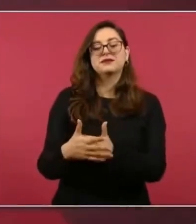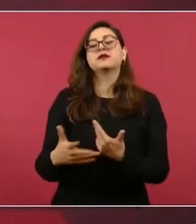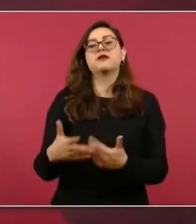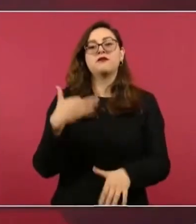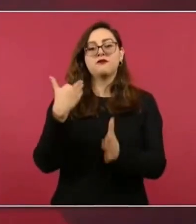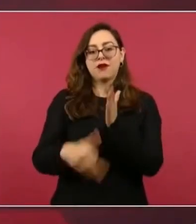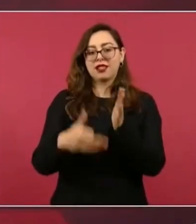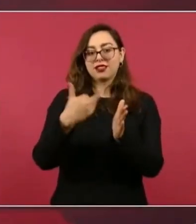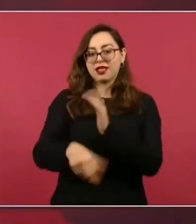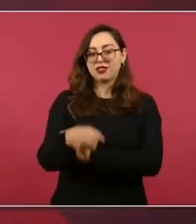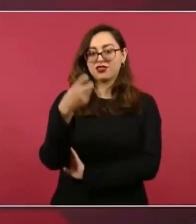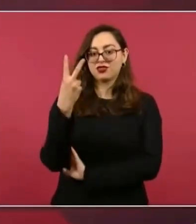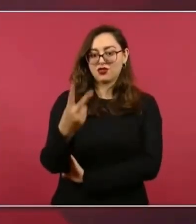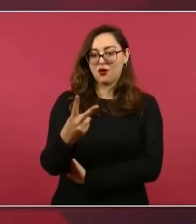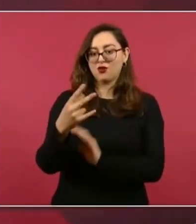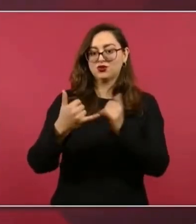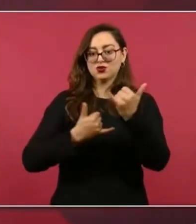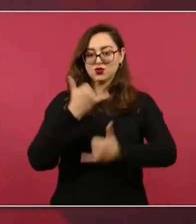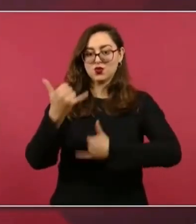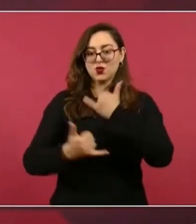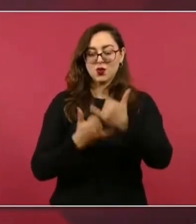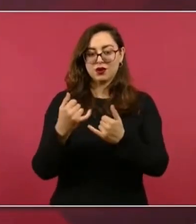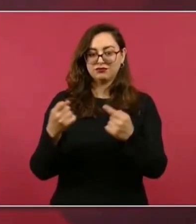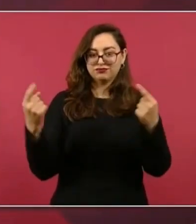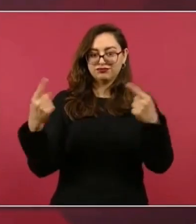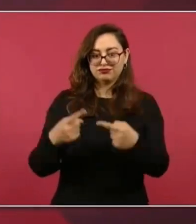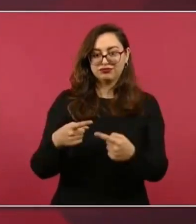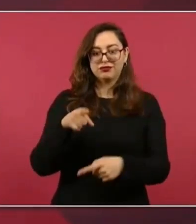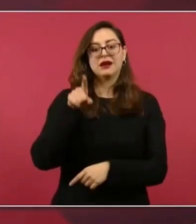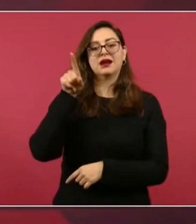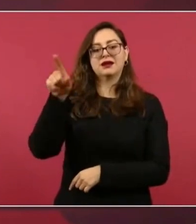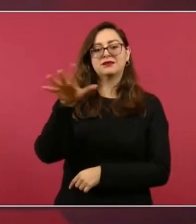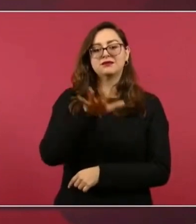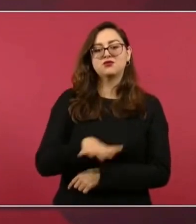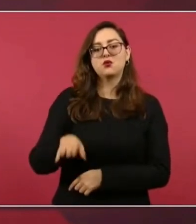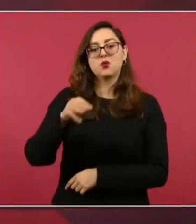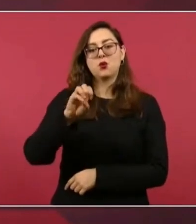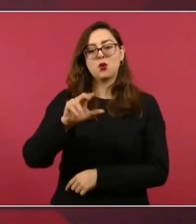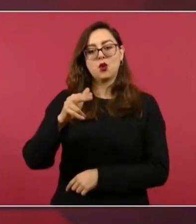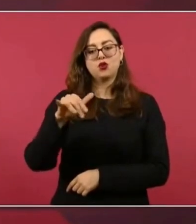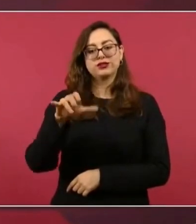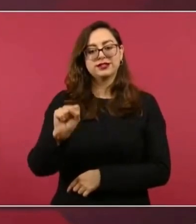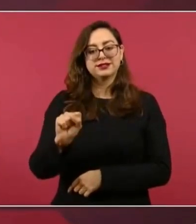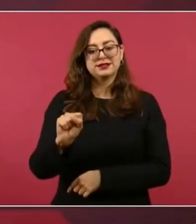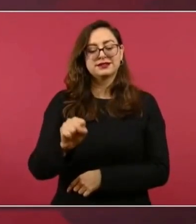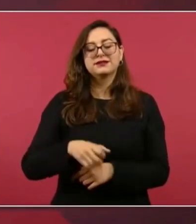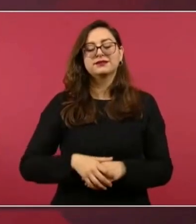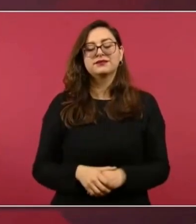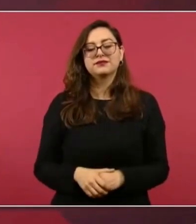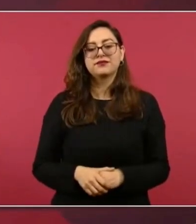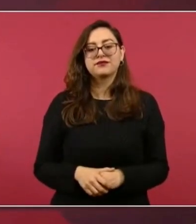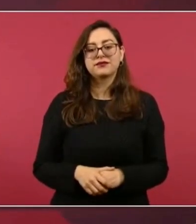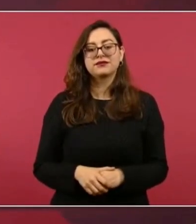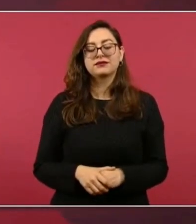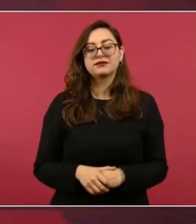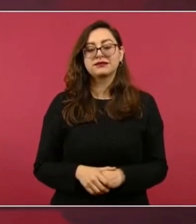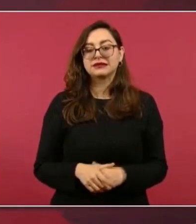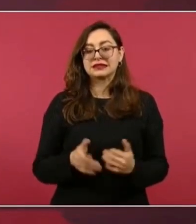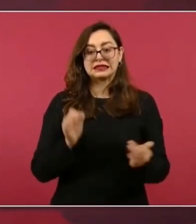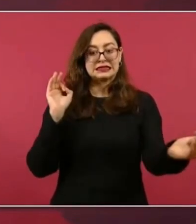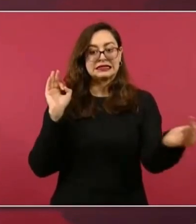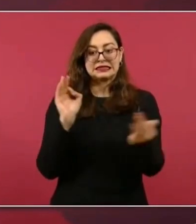juegos a Mochis. Está la serie final.